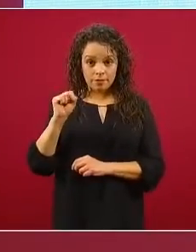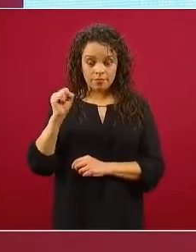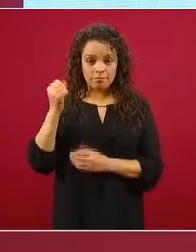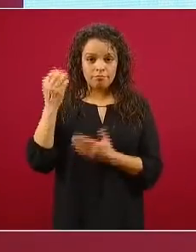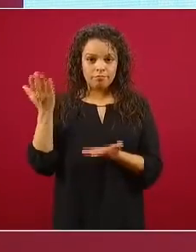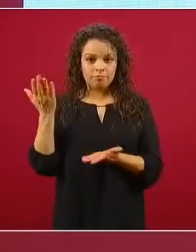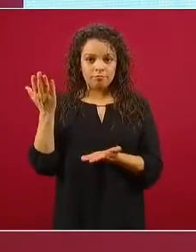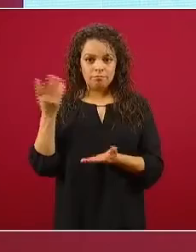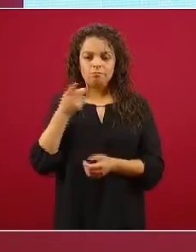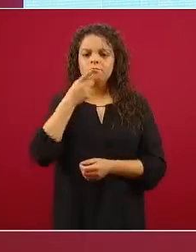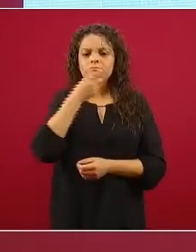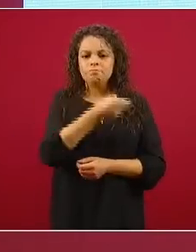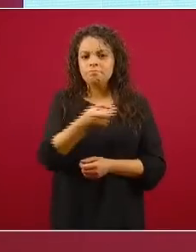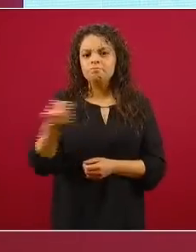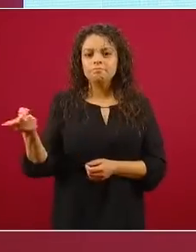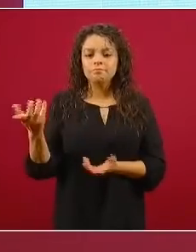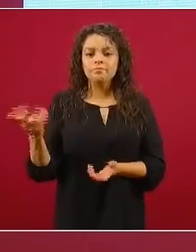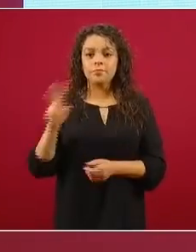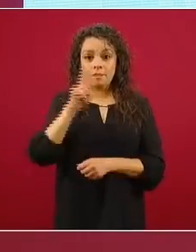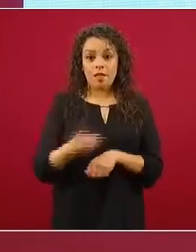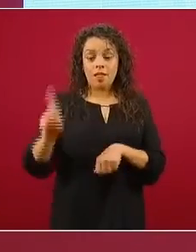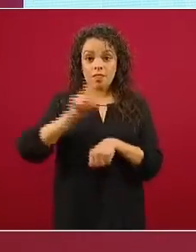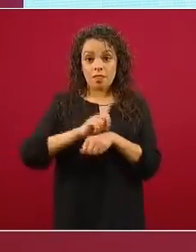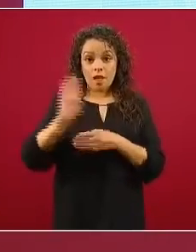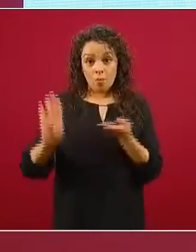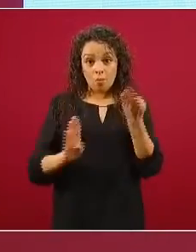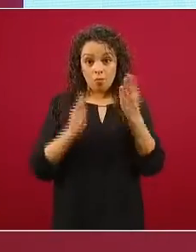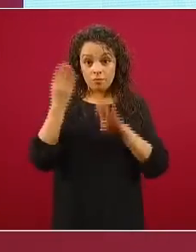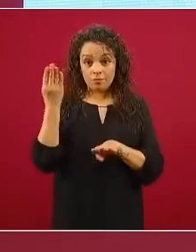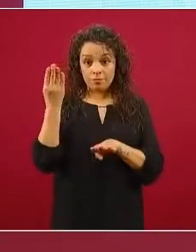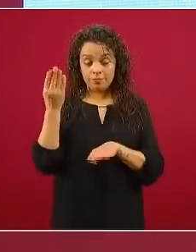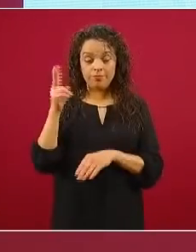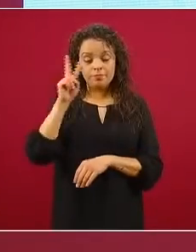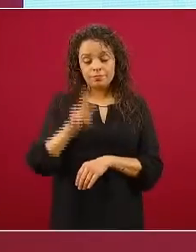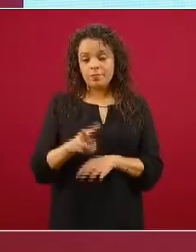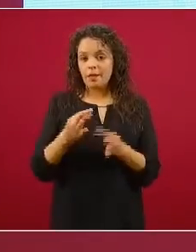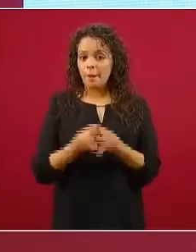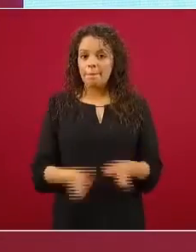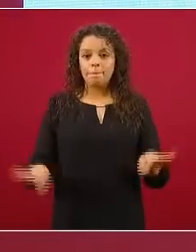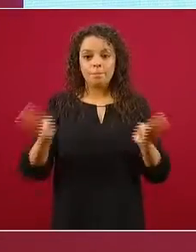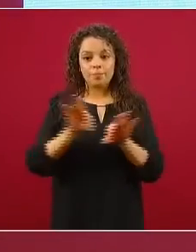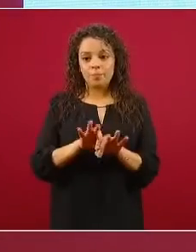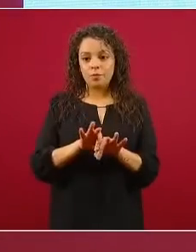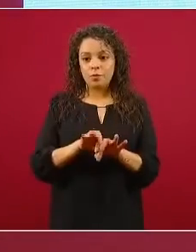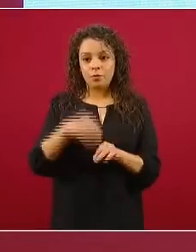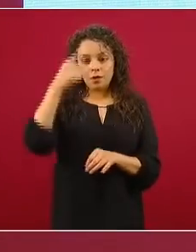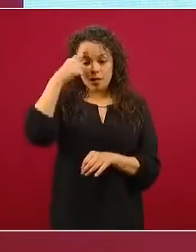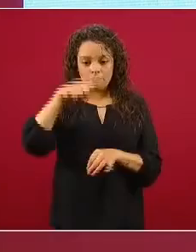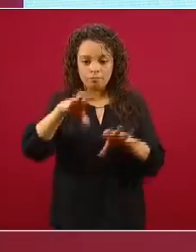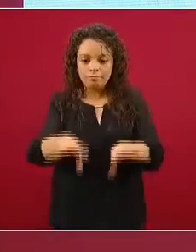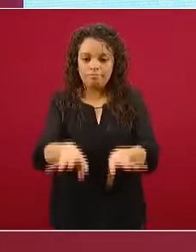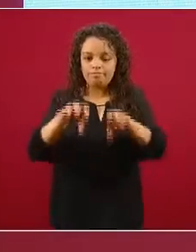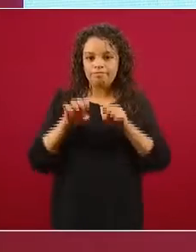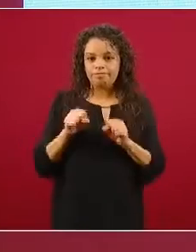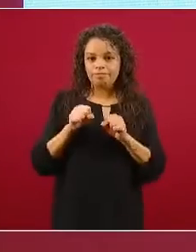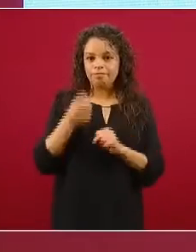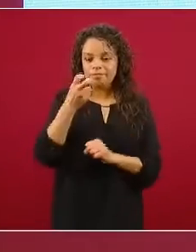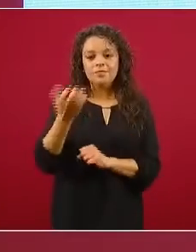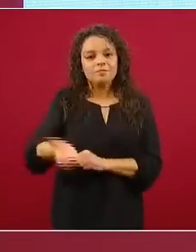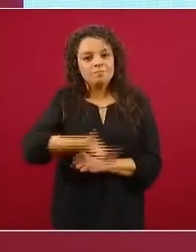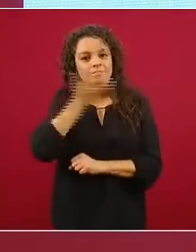que el Día Mundial del Lavado de Manos la convirtamos ya en un hábito que adquiramos. Esa es la mejor adquisición que podemos hacer en este